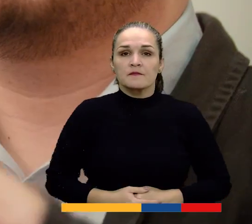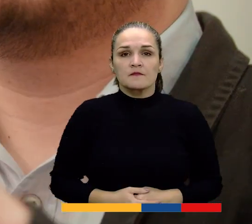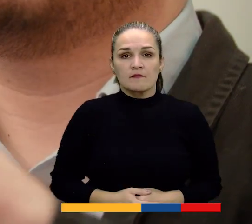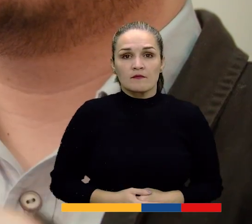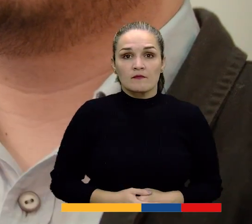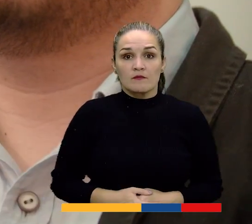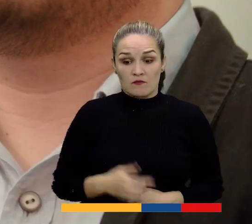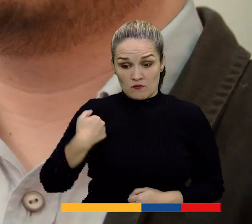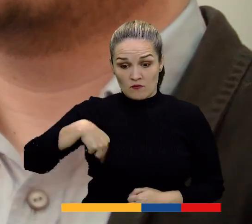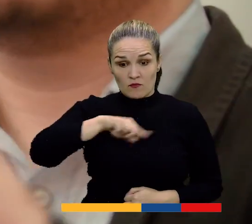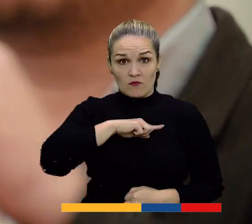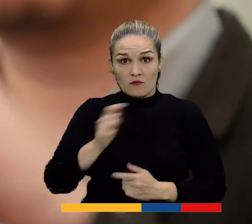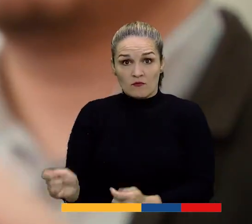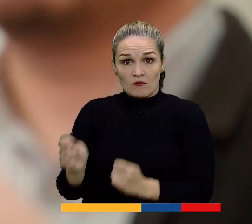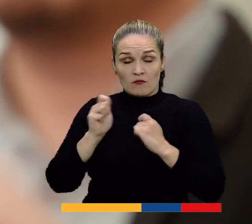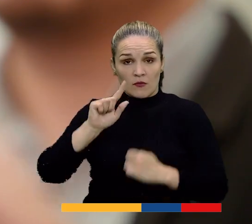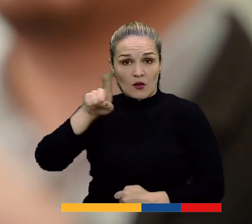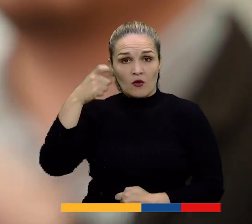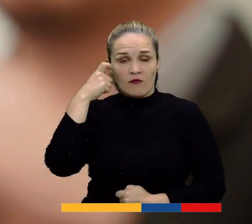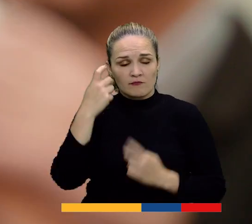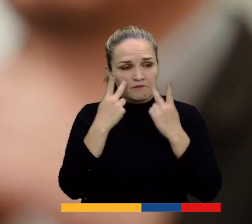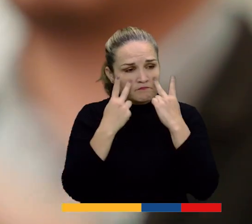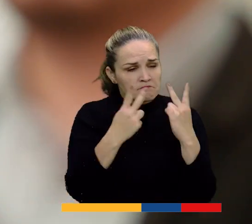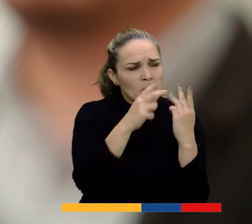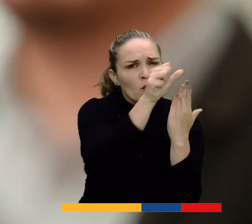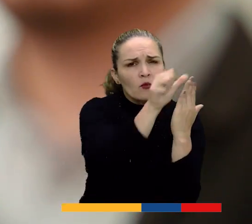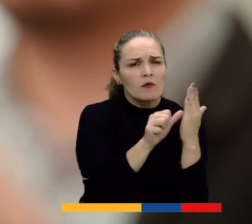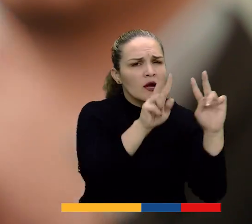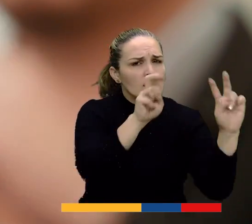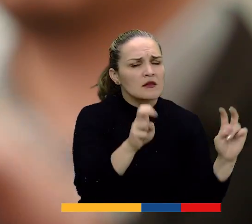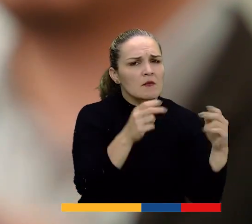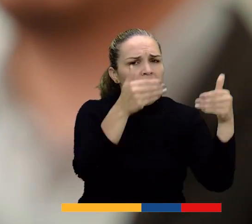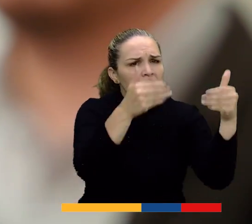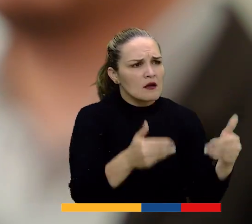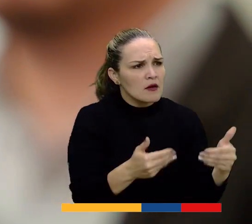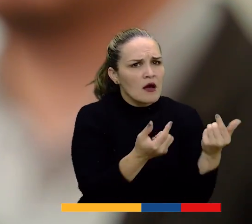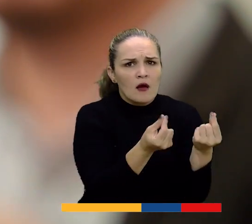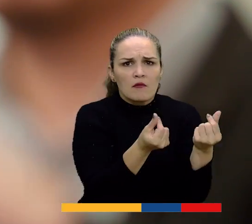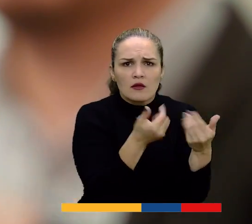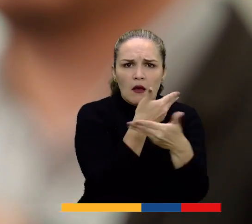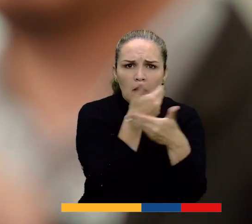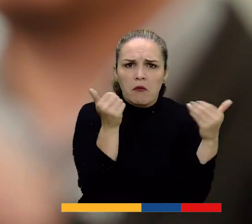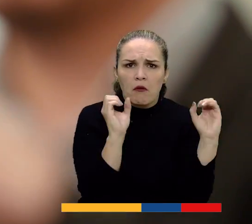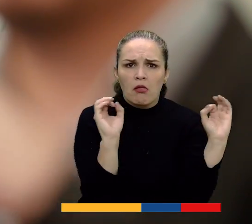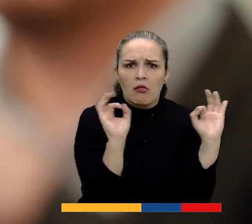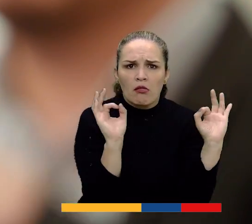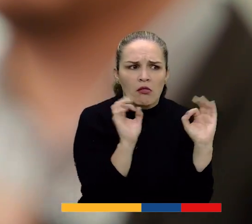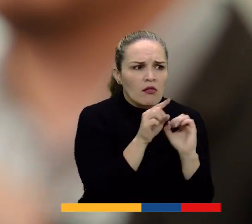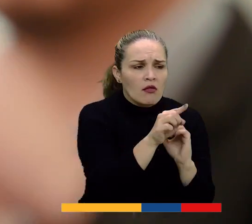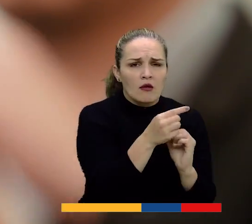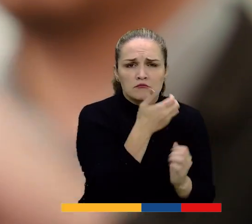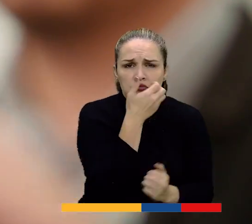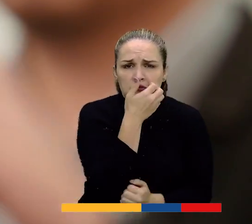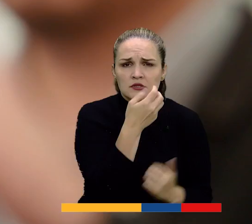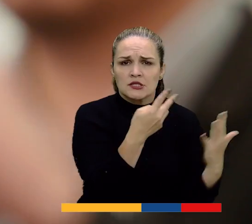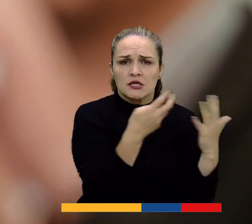Nosotros llegamos y encontramos que el programa de discapacidad no tenía recursos,